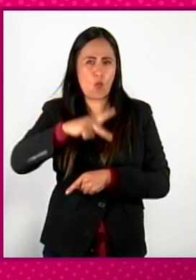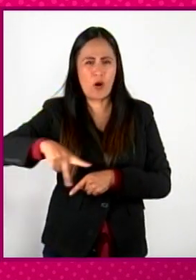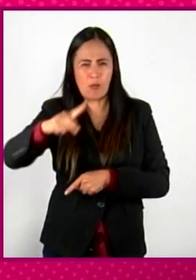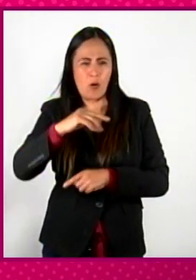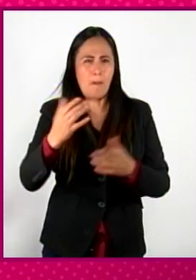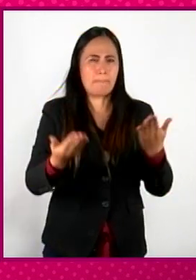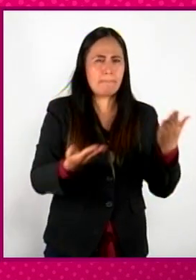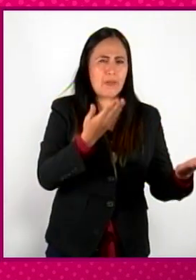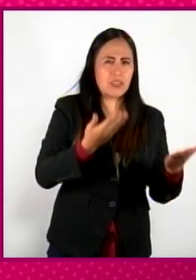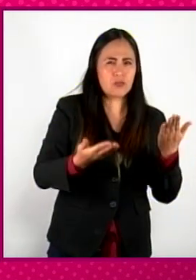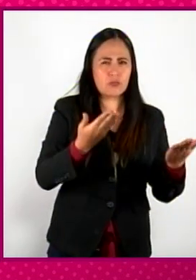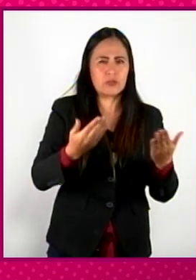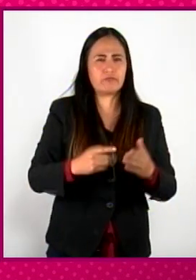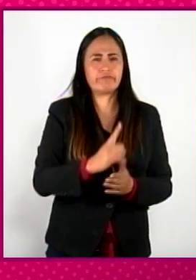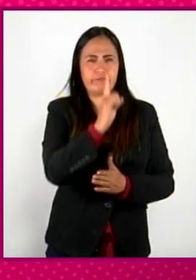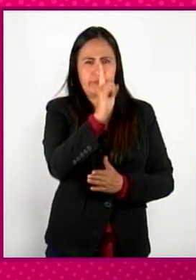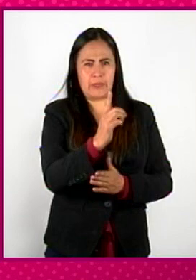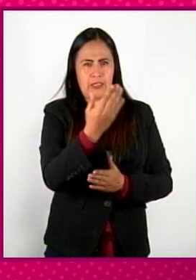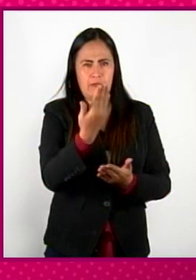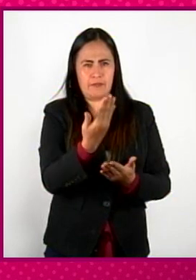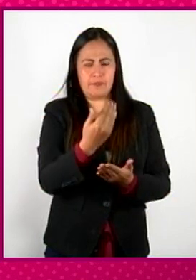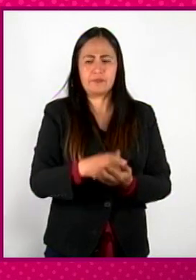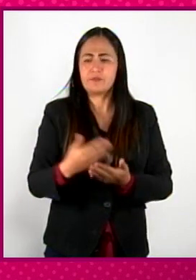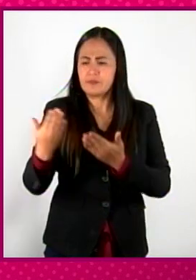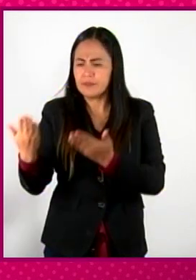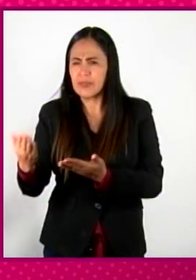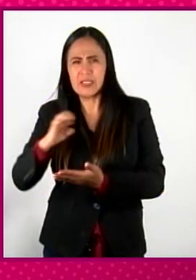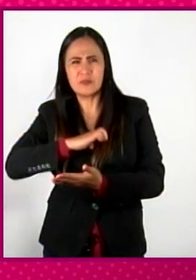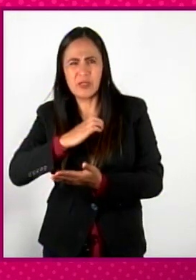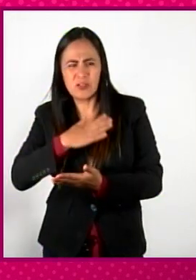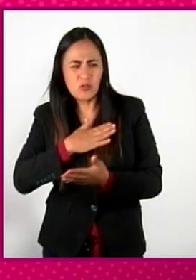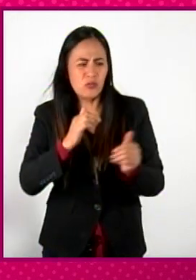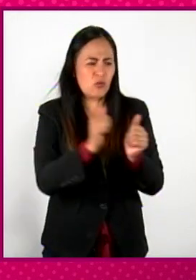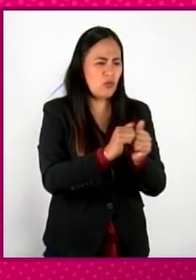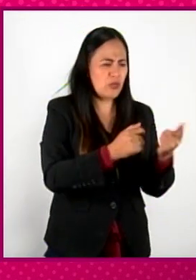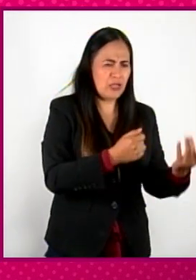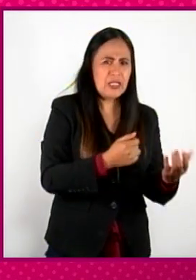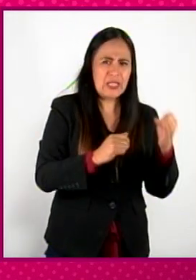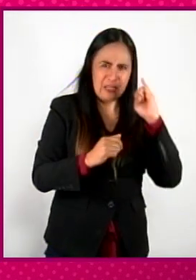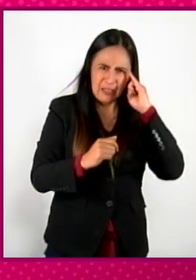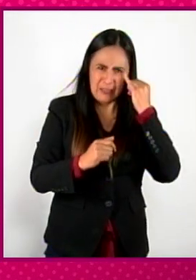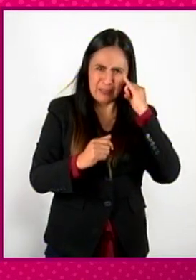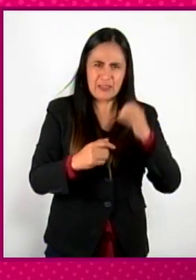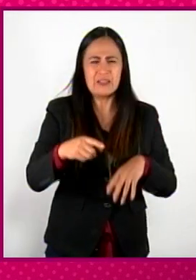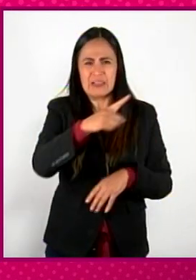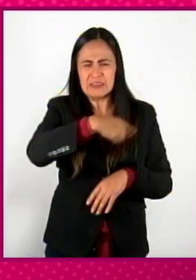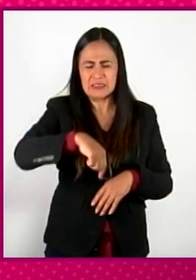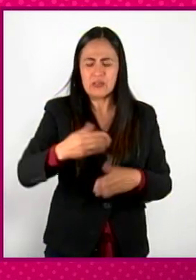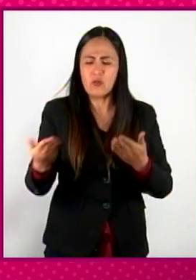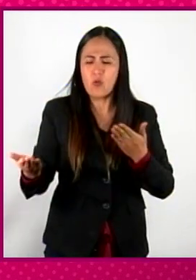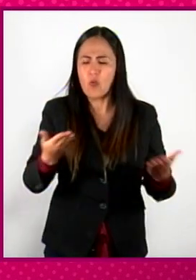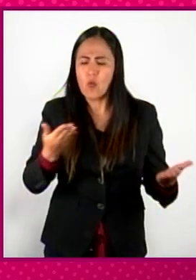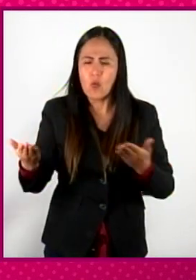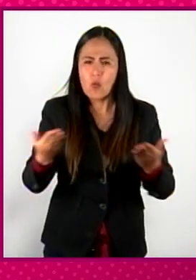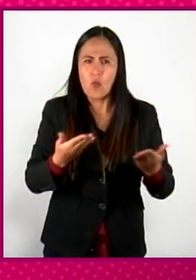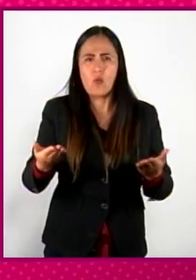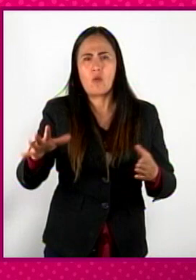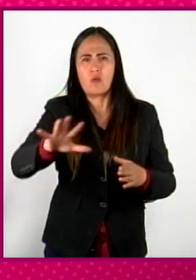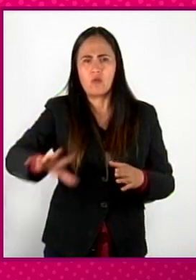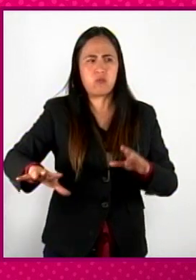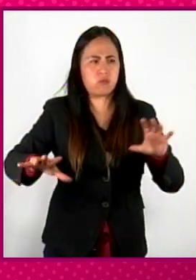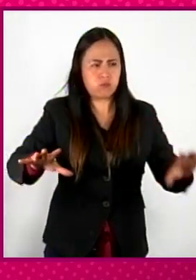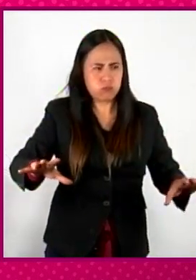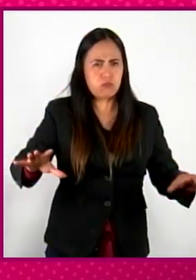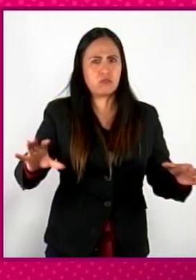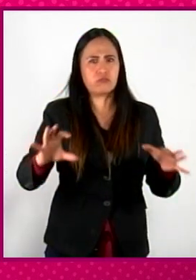intermediario para, digamos, aplacar los ánimos y poder como tender un puente entre estos dos mundos.